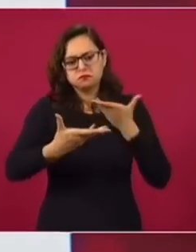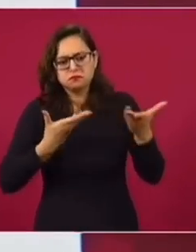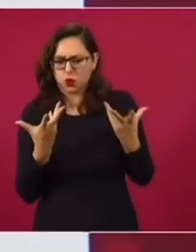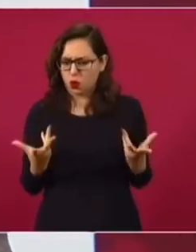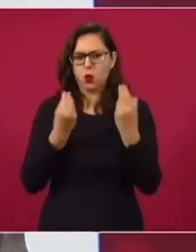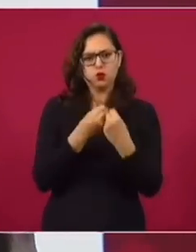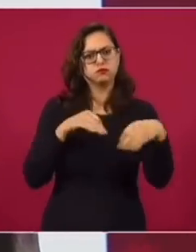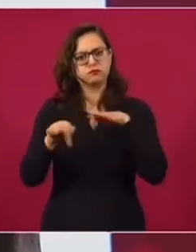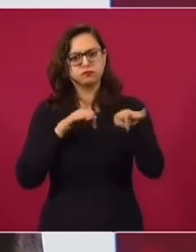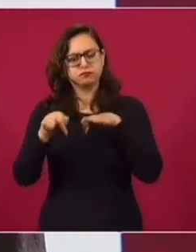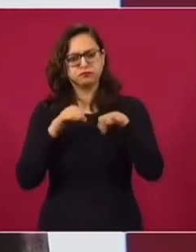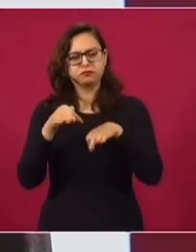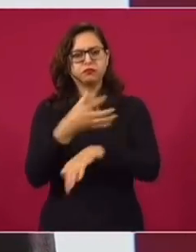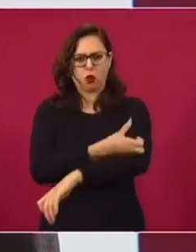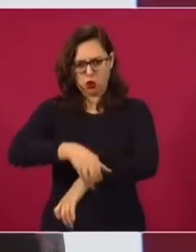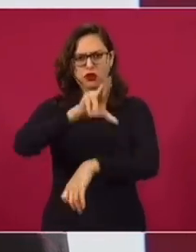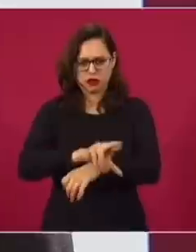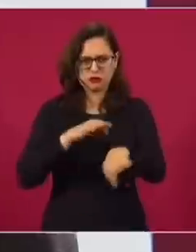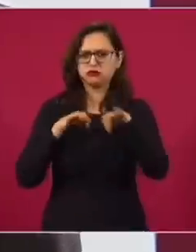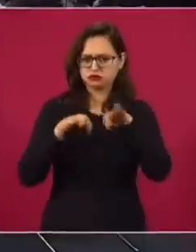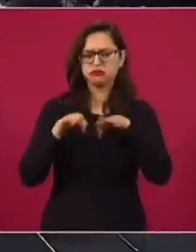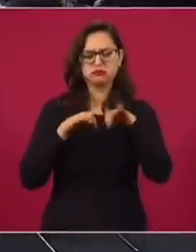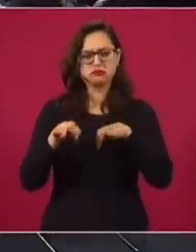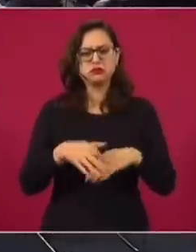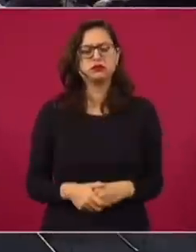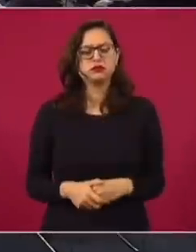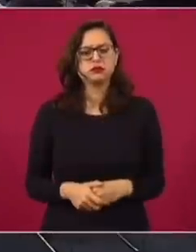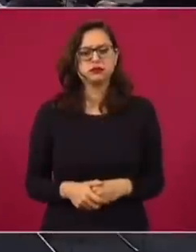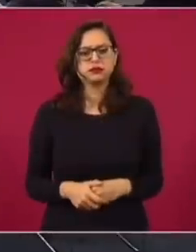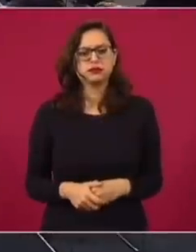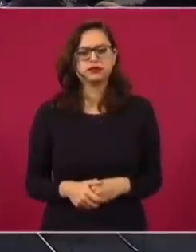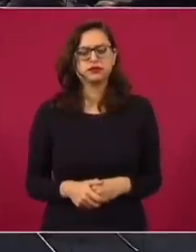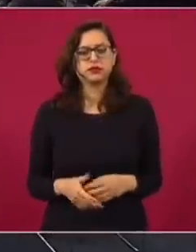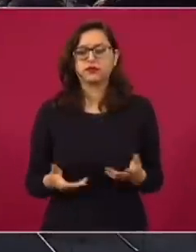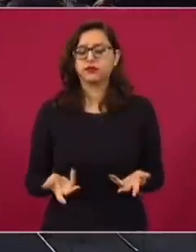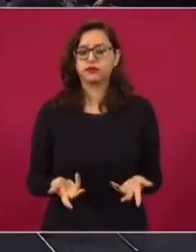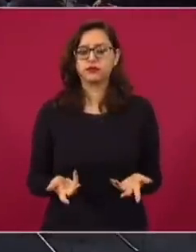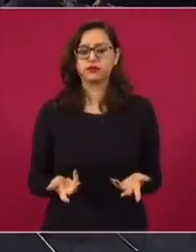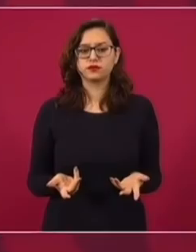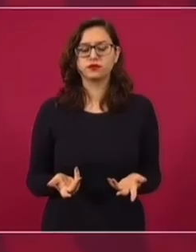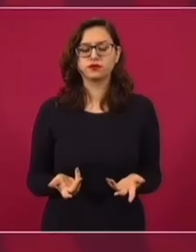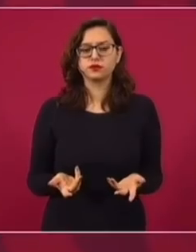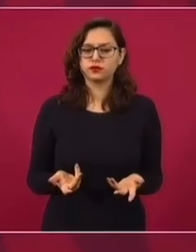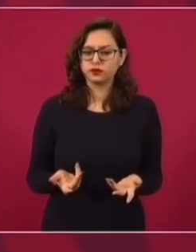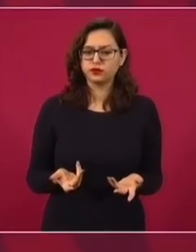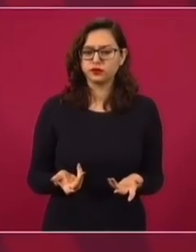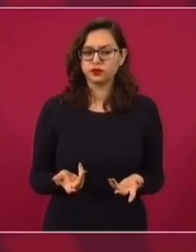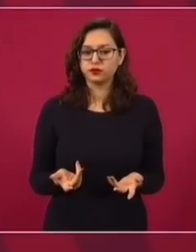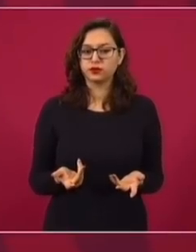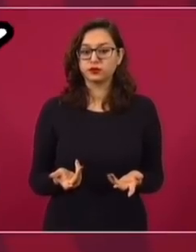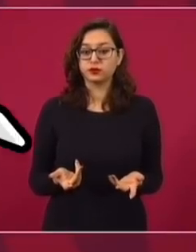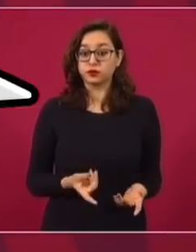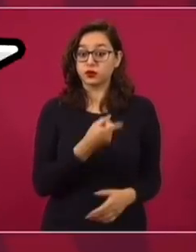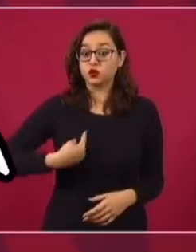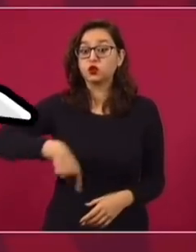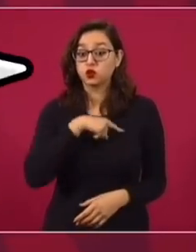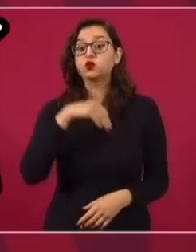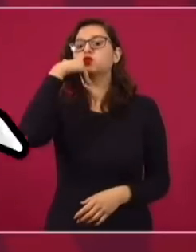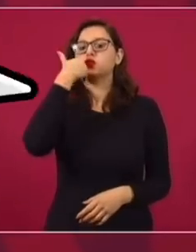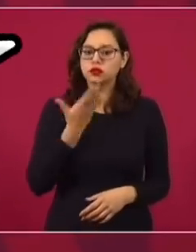trabajar de manera coordinada. A nosotros nos importa mucho utilizar el agua,